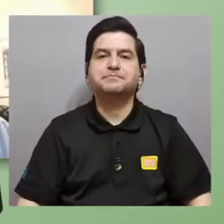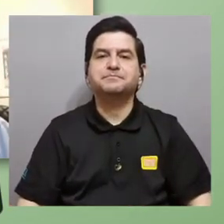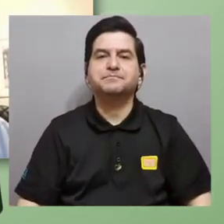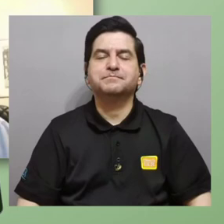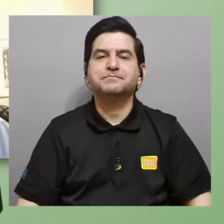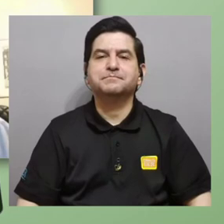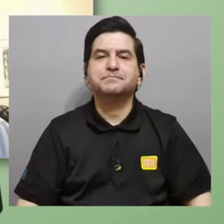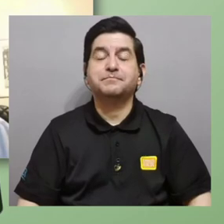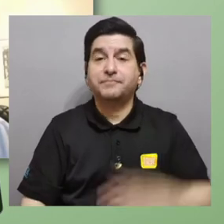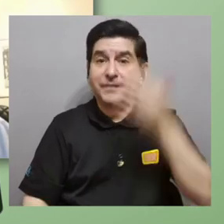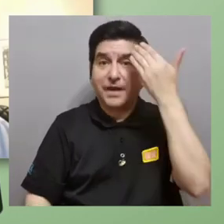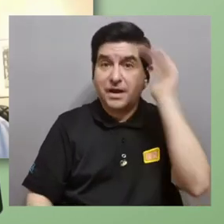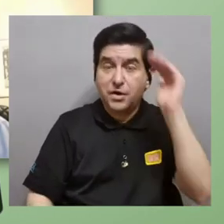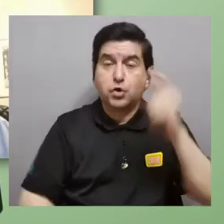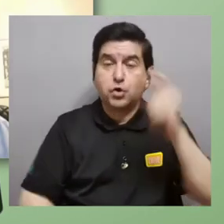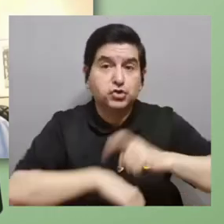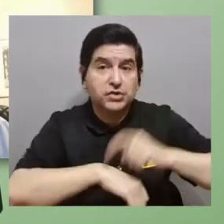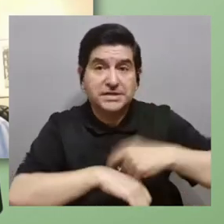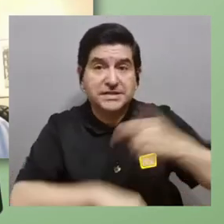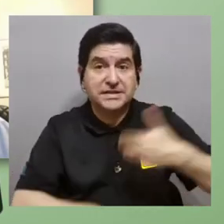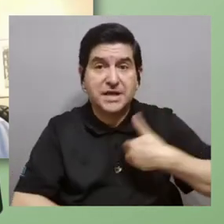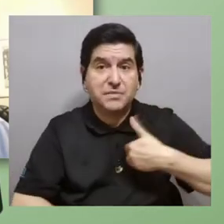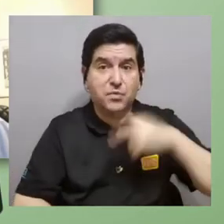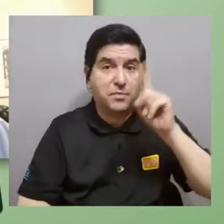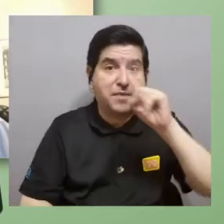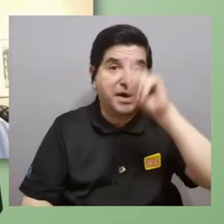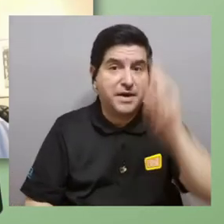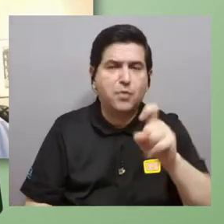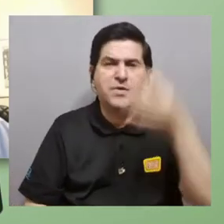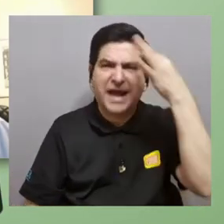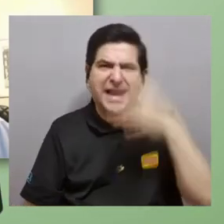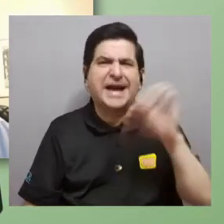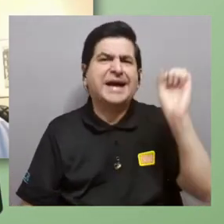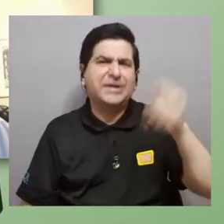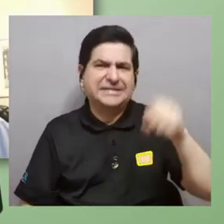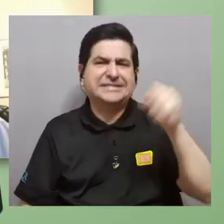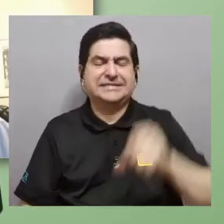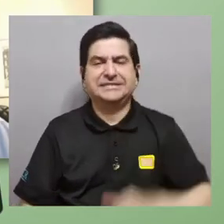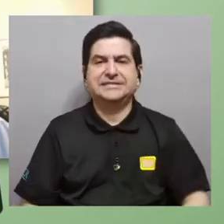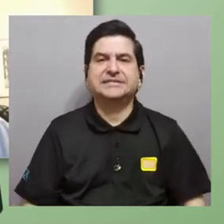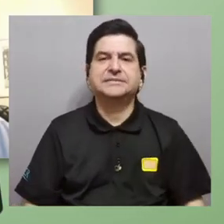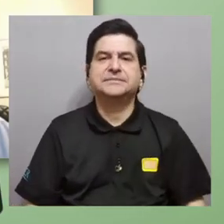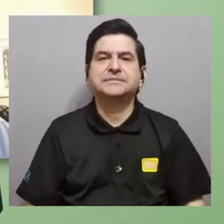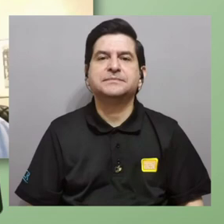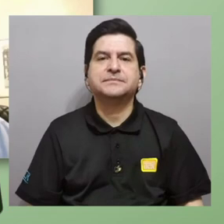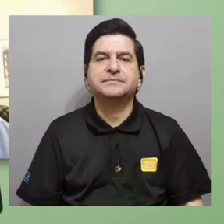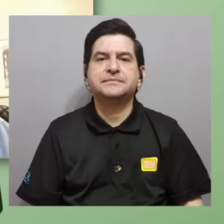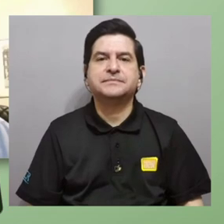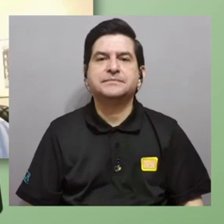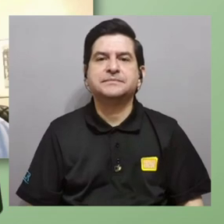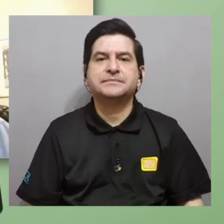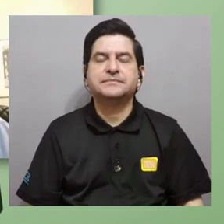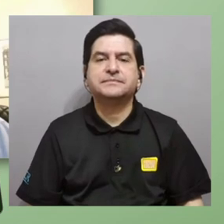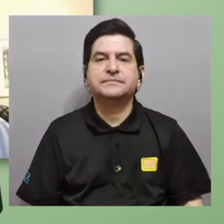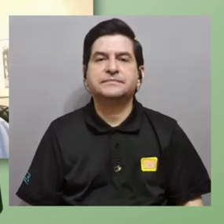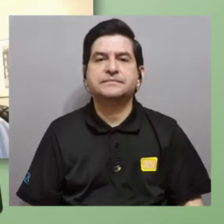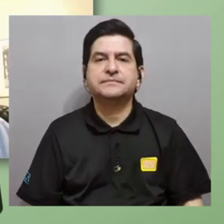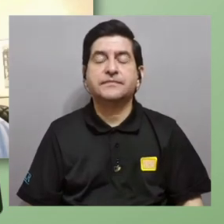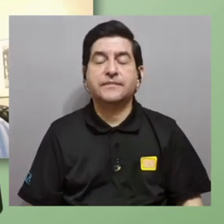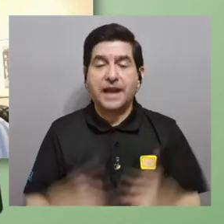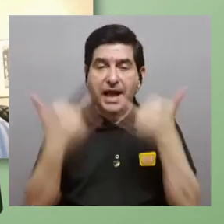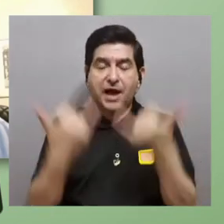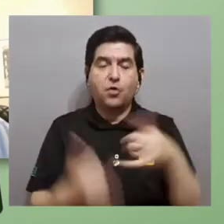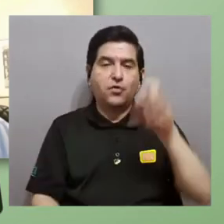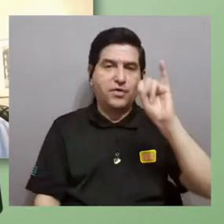no sé si queda tiempo para una preguntita creo que sí ok entonces esta va para Isaac